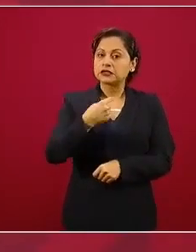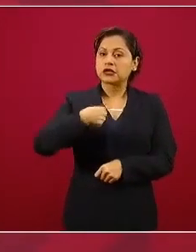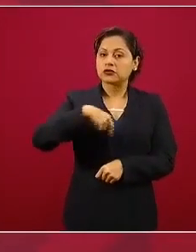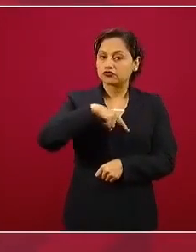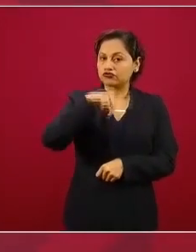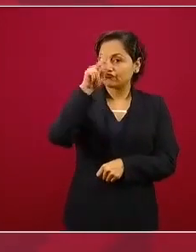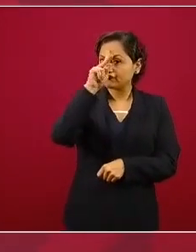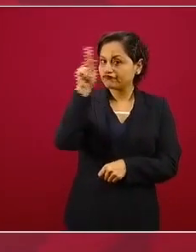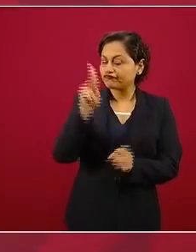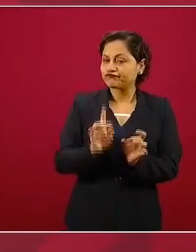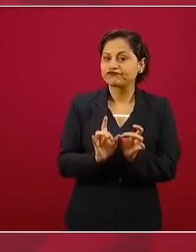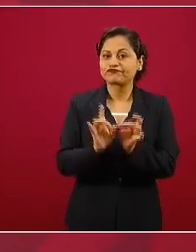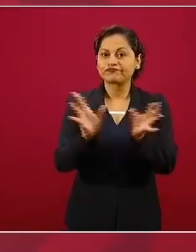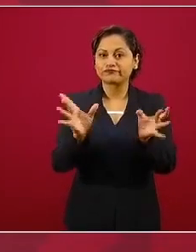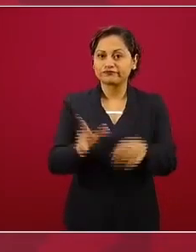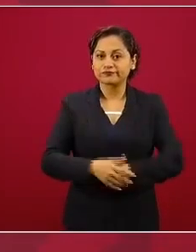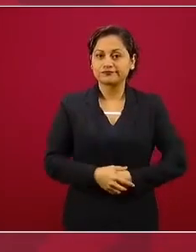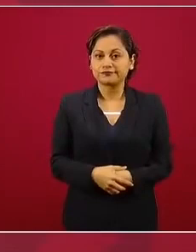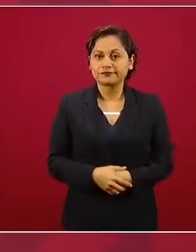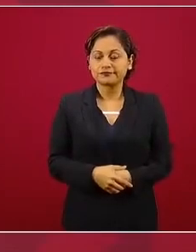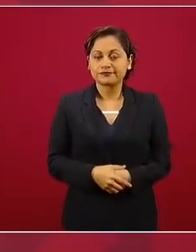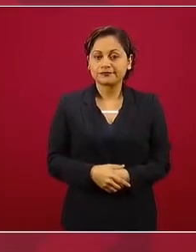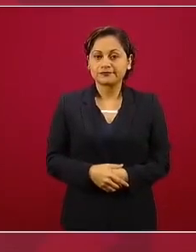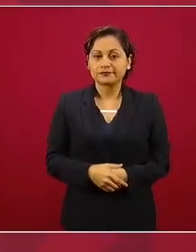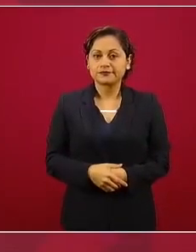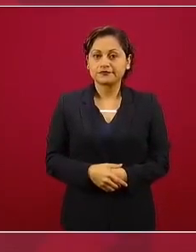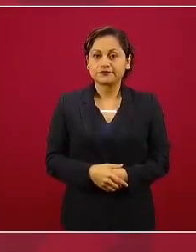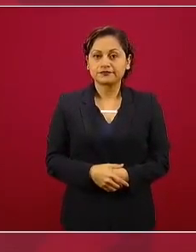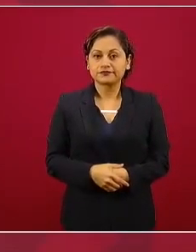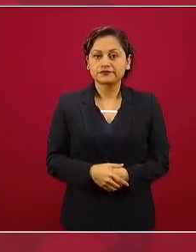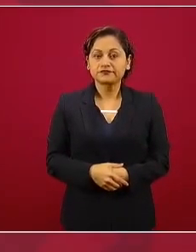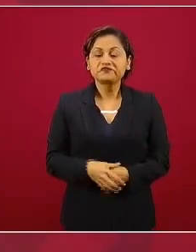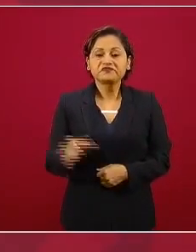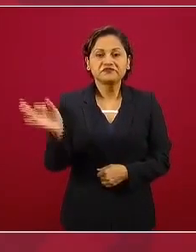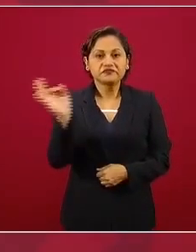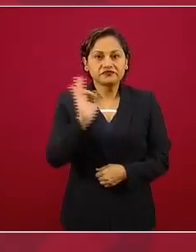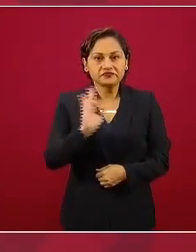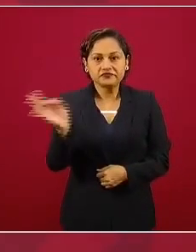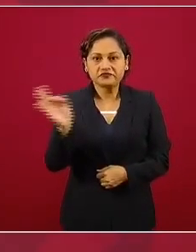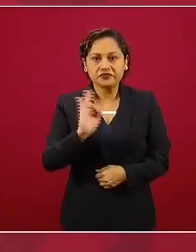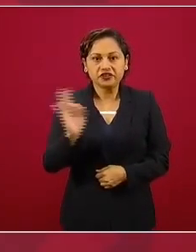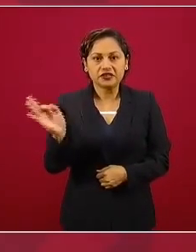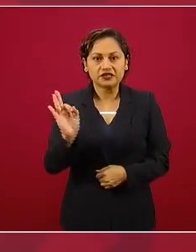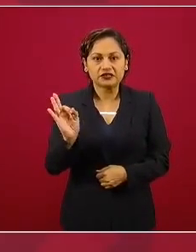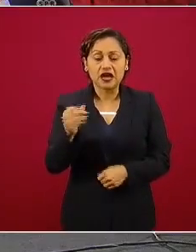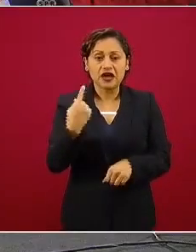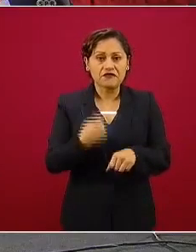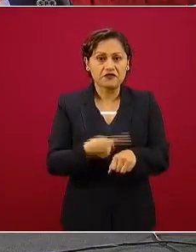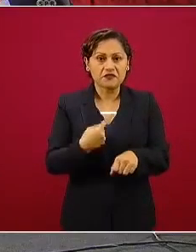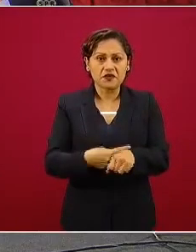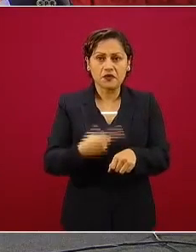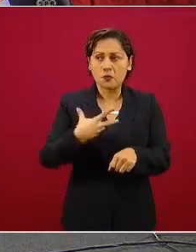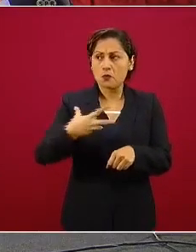nos hubiese rebasado la pandemia